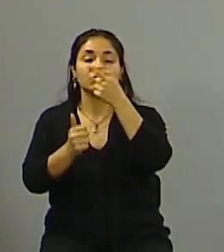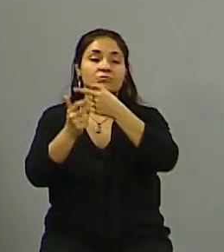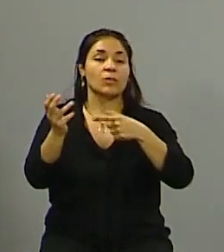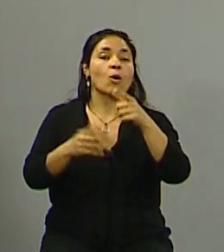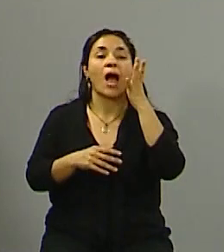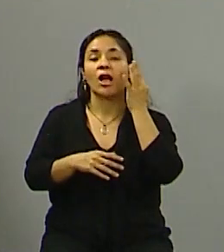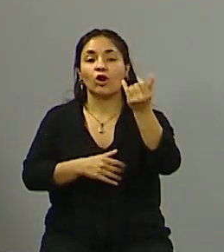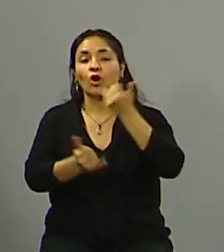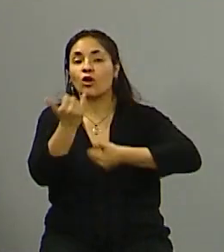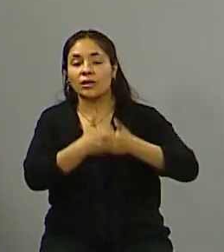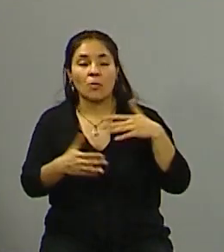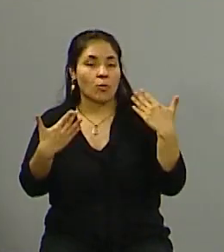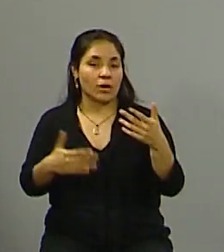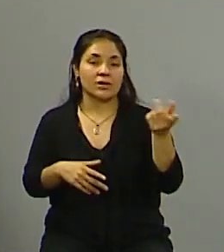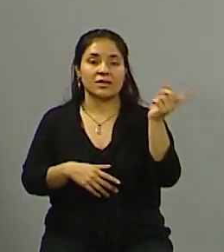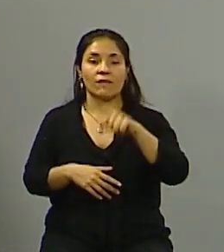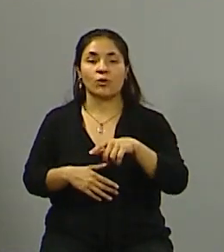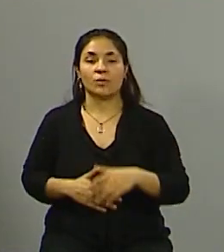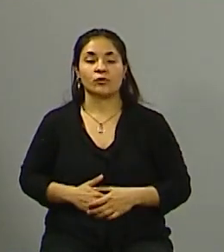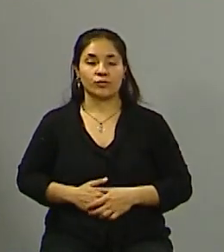comentario lo pueden hacer ya regresamos